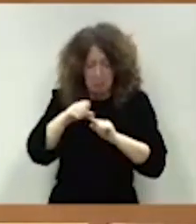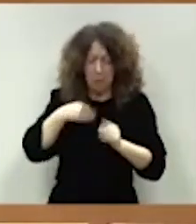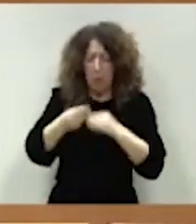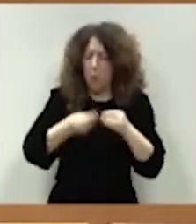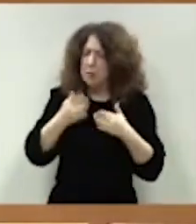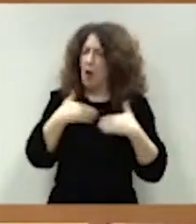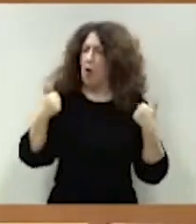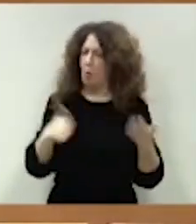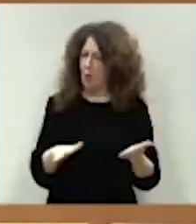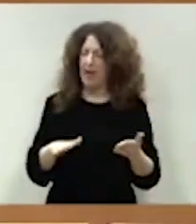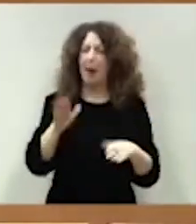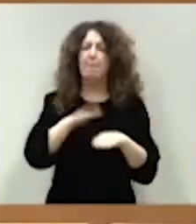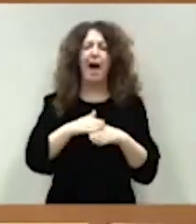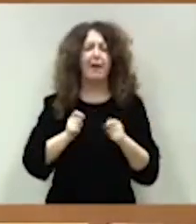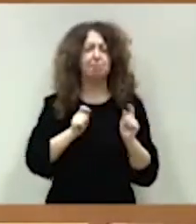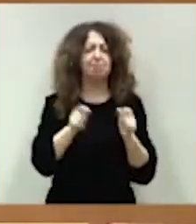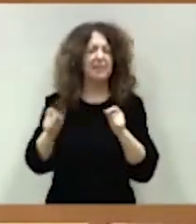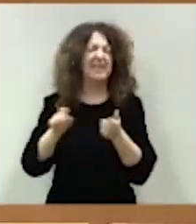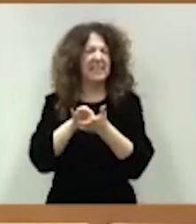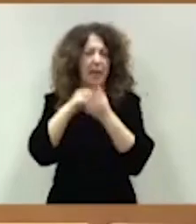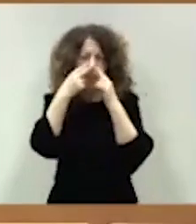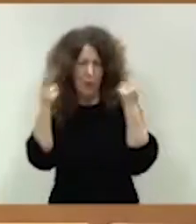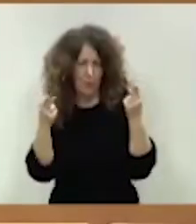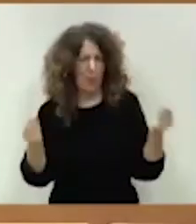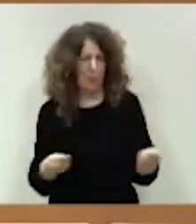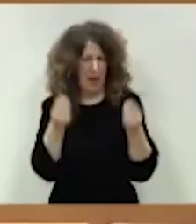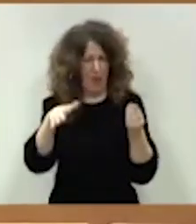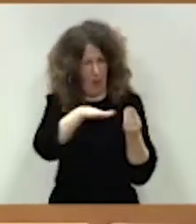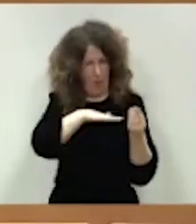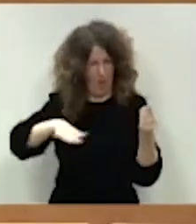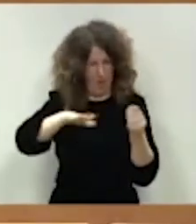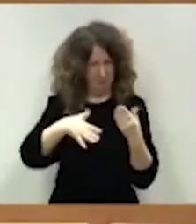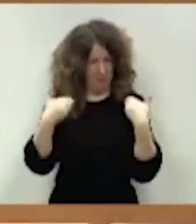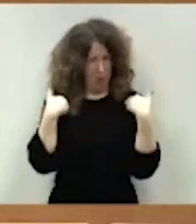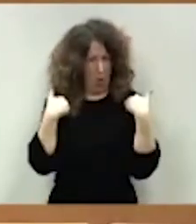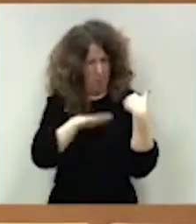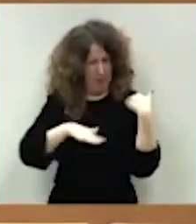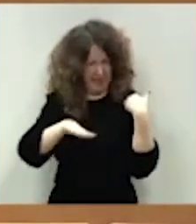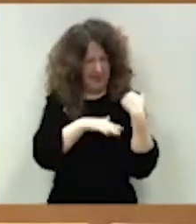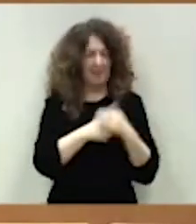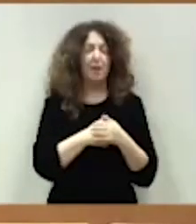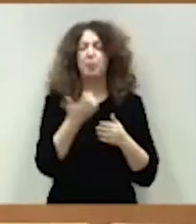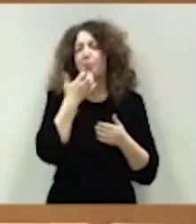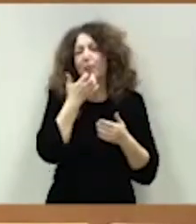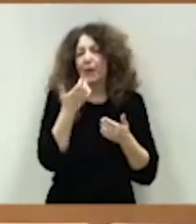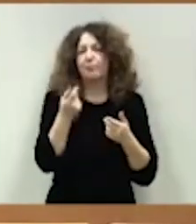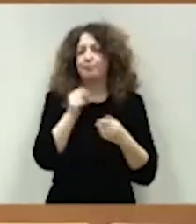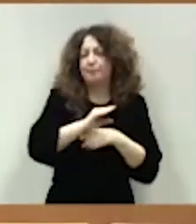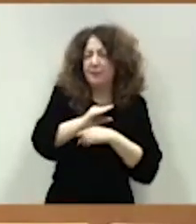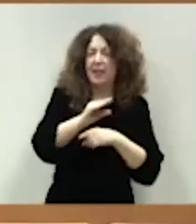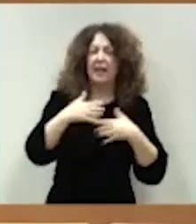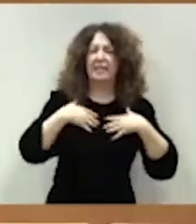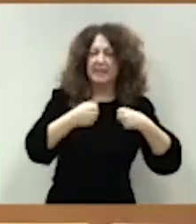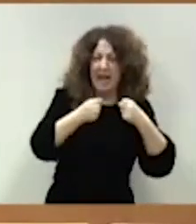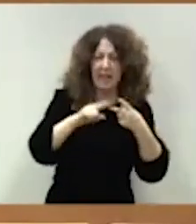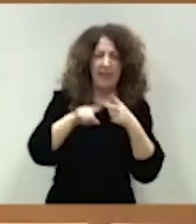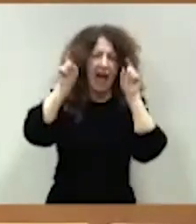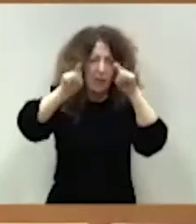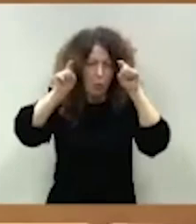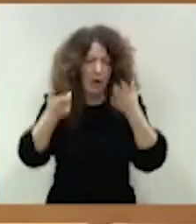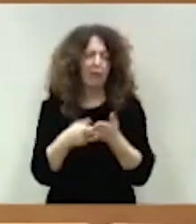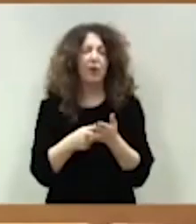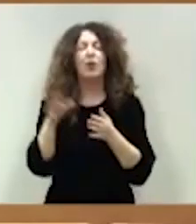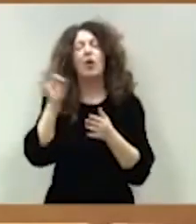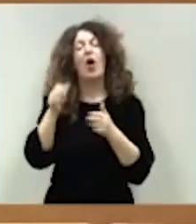para mejorar los servicios públicos objeto de su competencia. Servicios como la sanidad, la educación, la ayuda